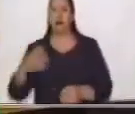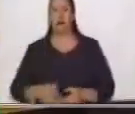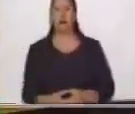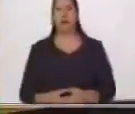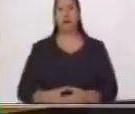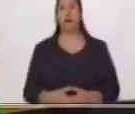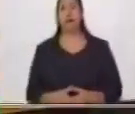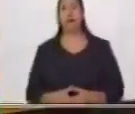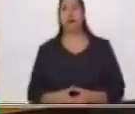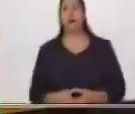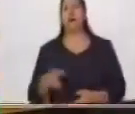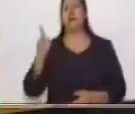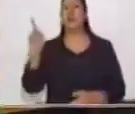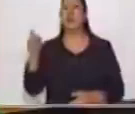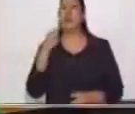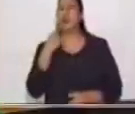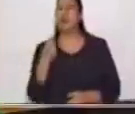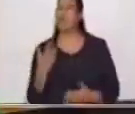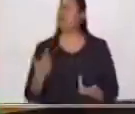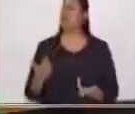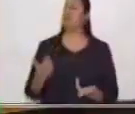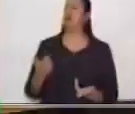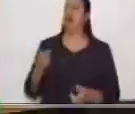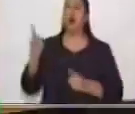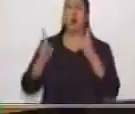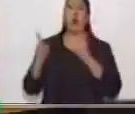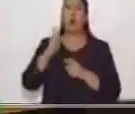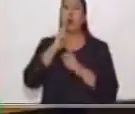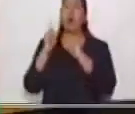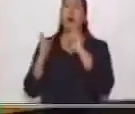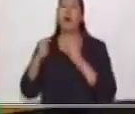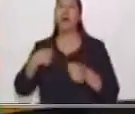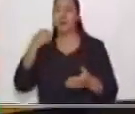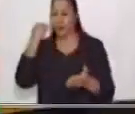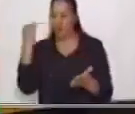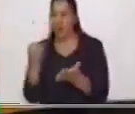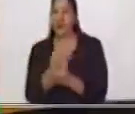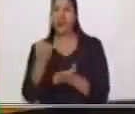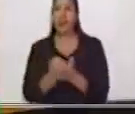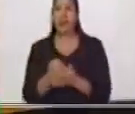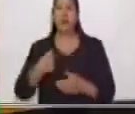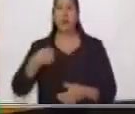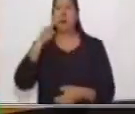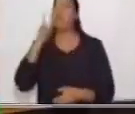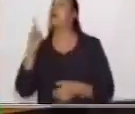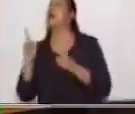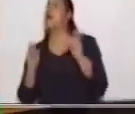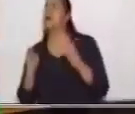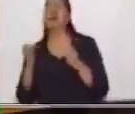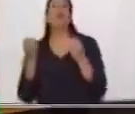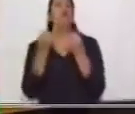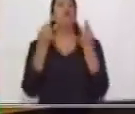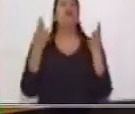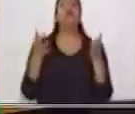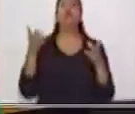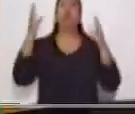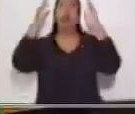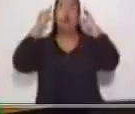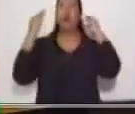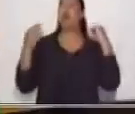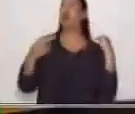nos va a indicar qué fue lo que pregunté cuando estuve investigando. Pregunté cuántos tenían el pelo corto y cuántos tenían el pelo largo.